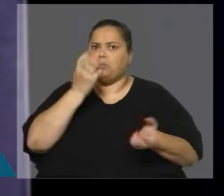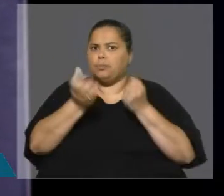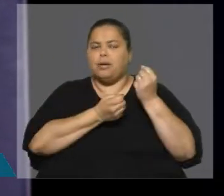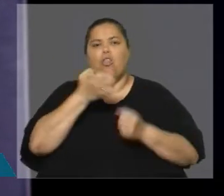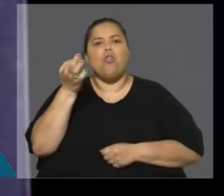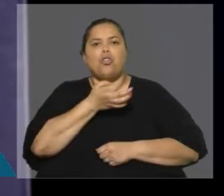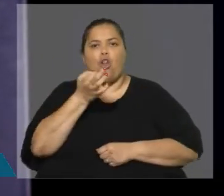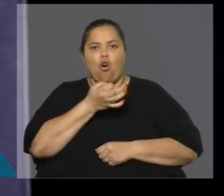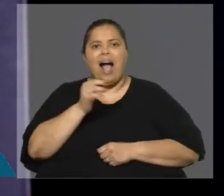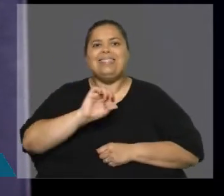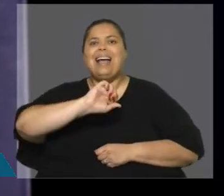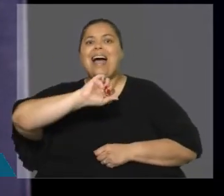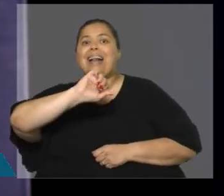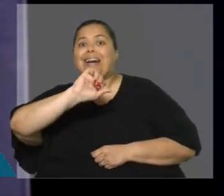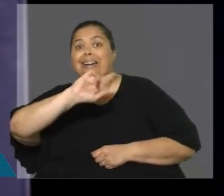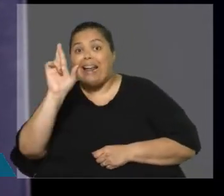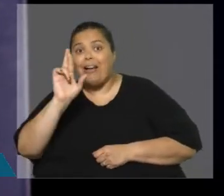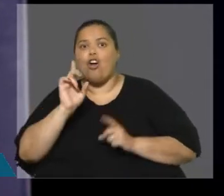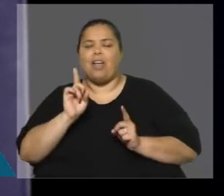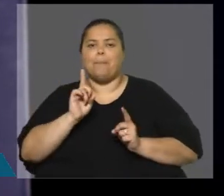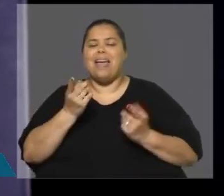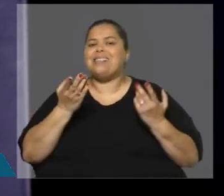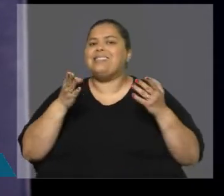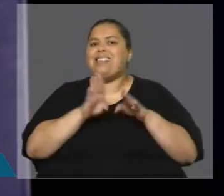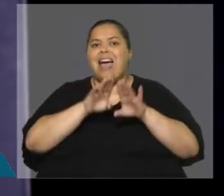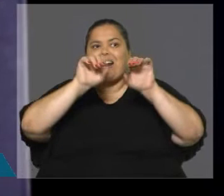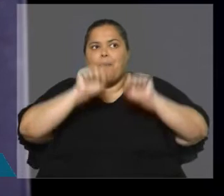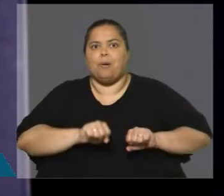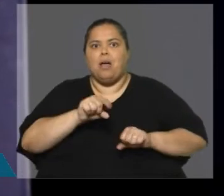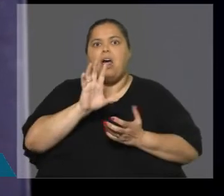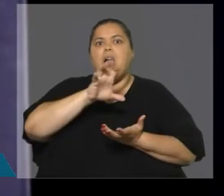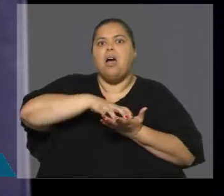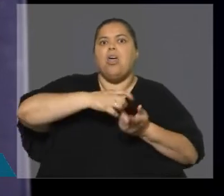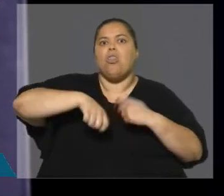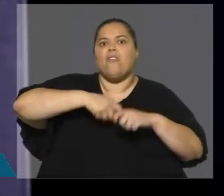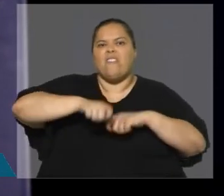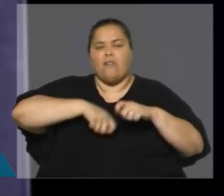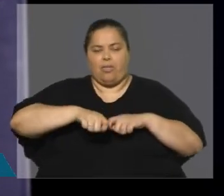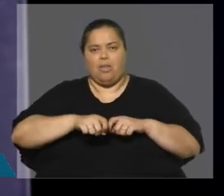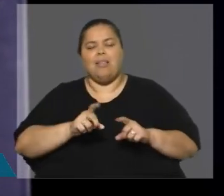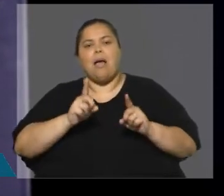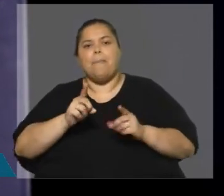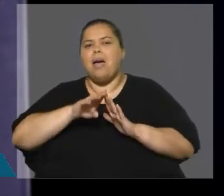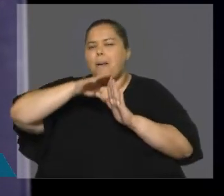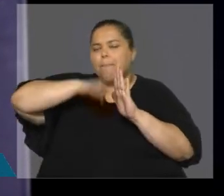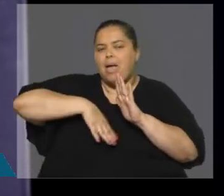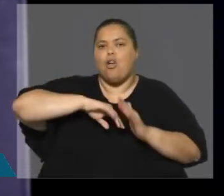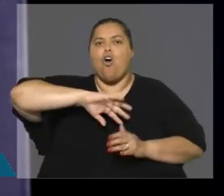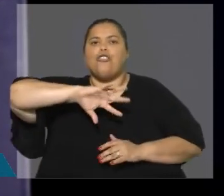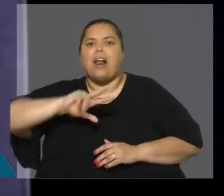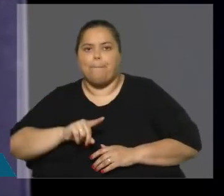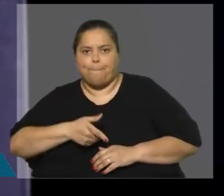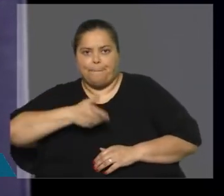Récord histórico de cierre de bocas. Bajamos el nivel de rapiñas, como hace más de 30